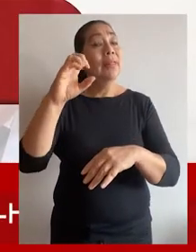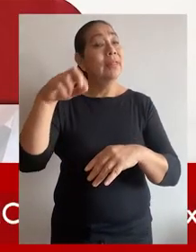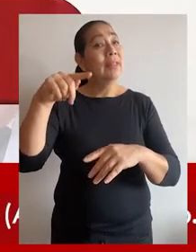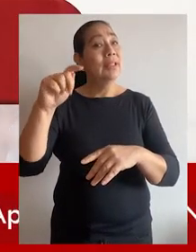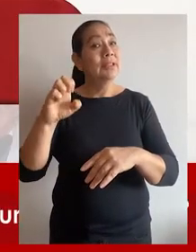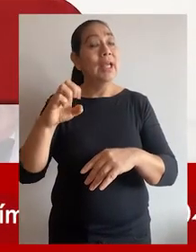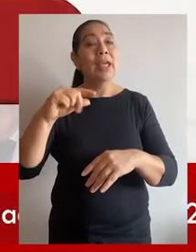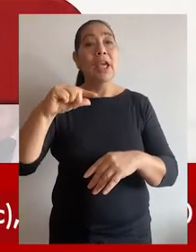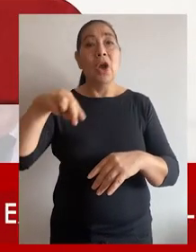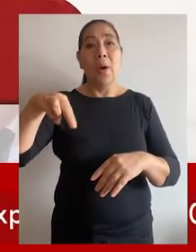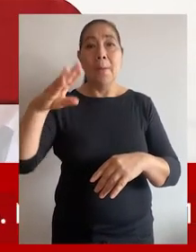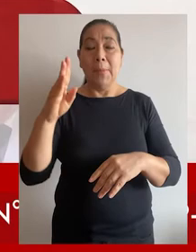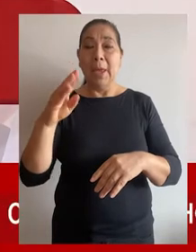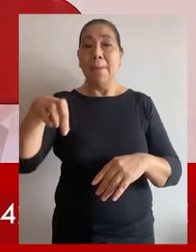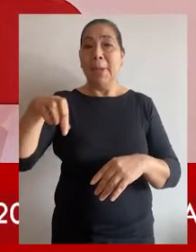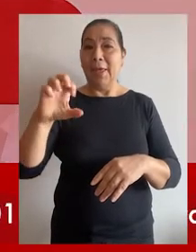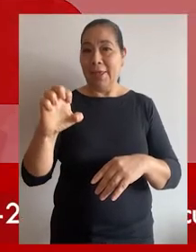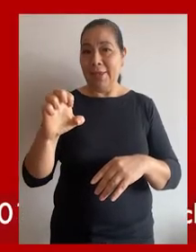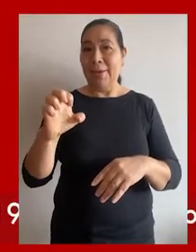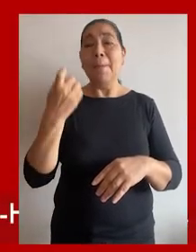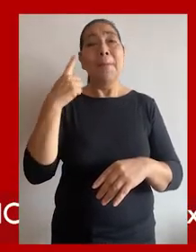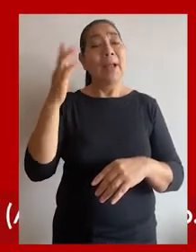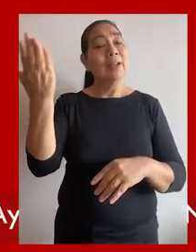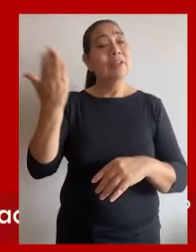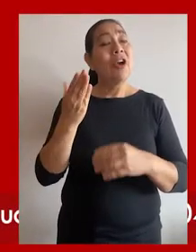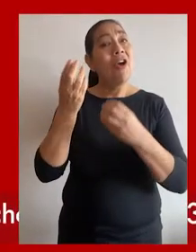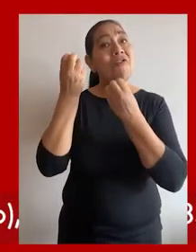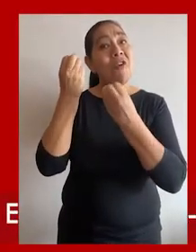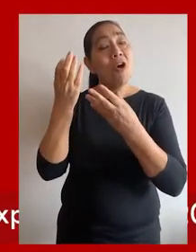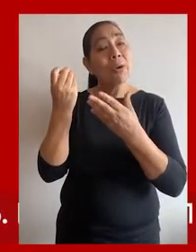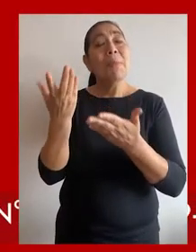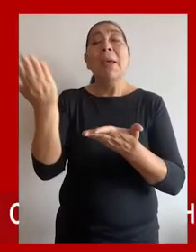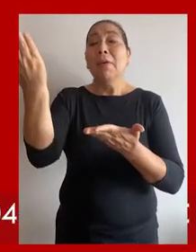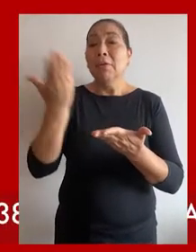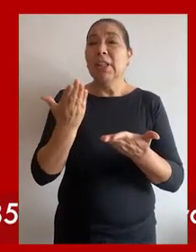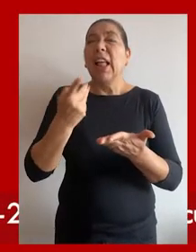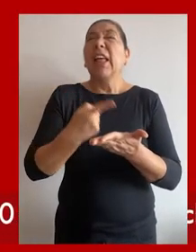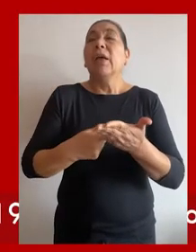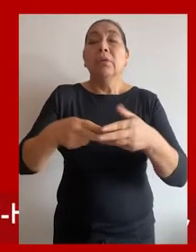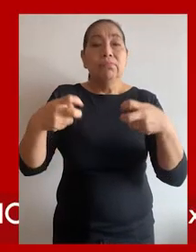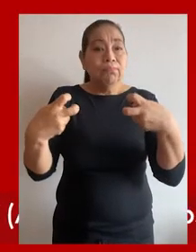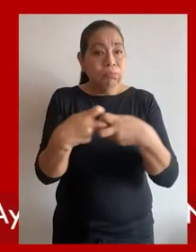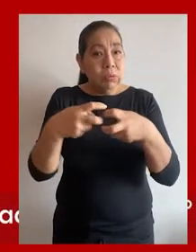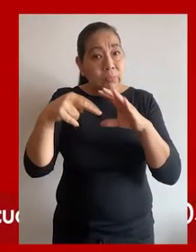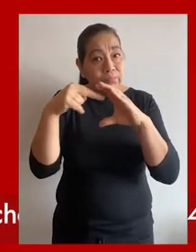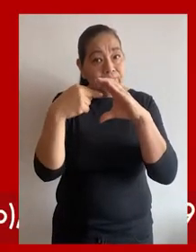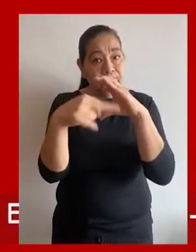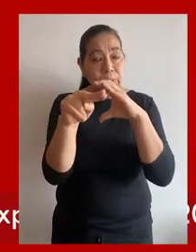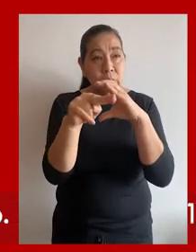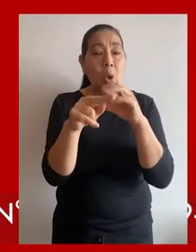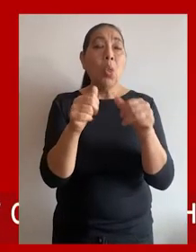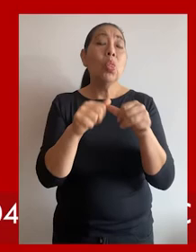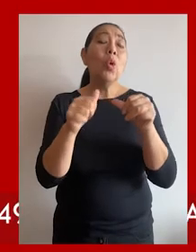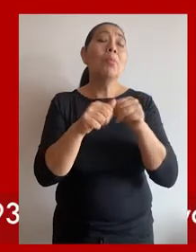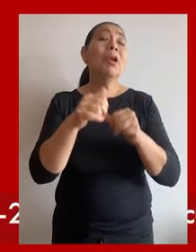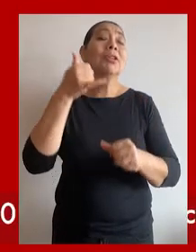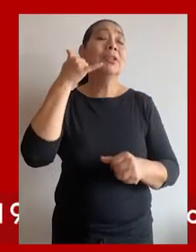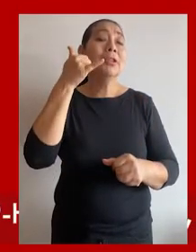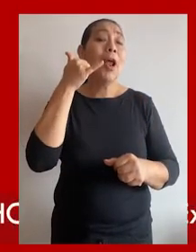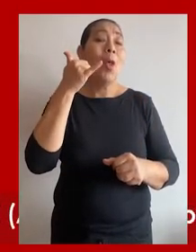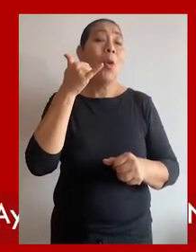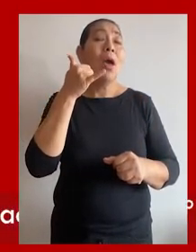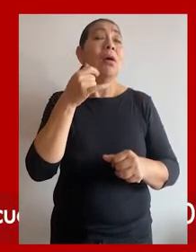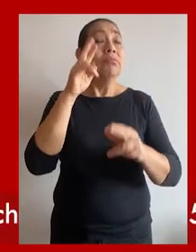arroba tc.gov.pe. Solicitando el informe oral deberán indicar un correo electrónico y número de celular